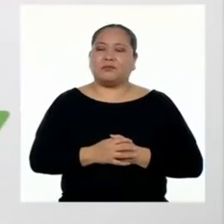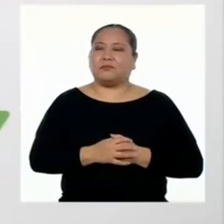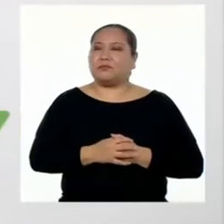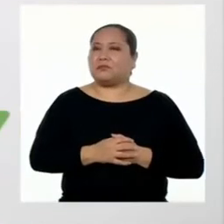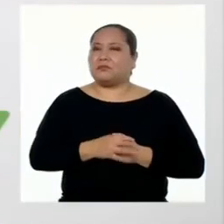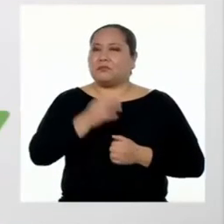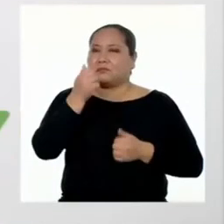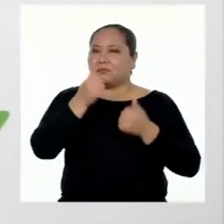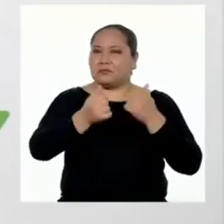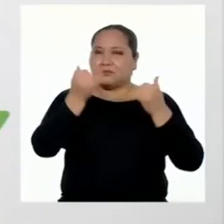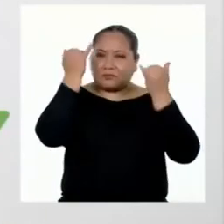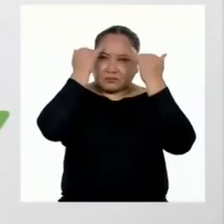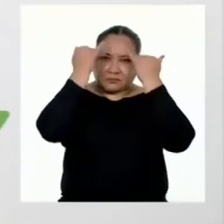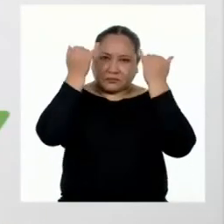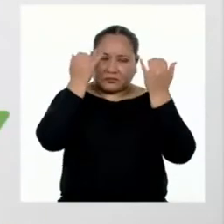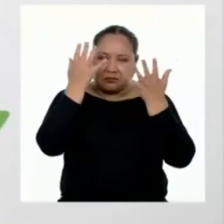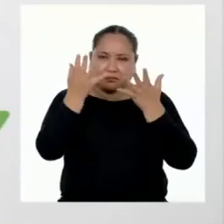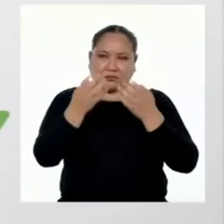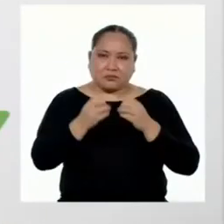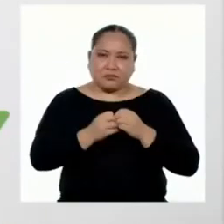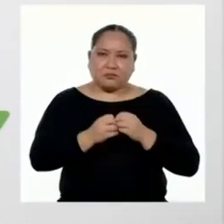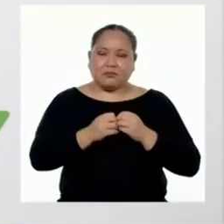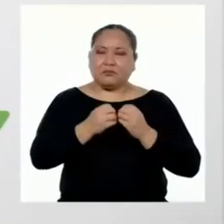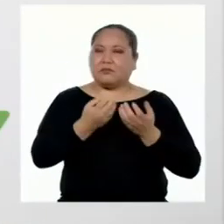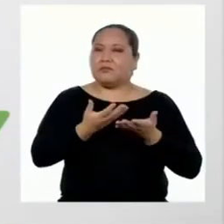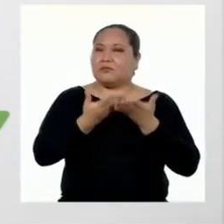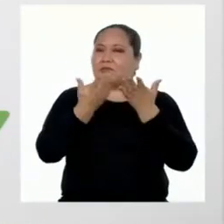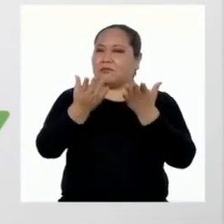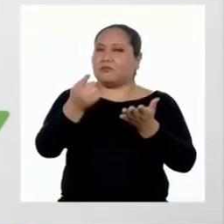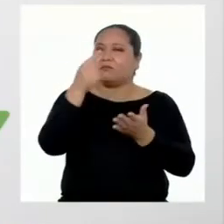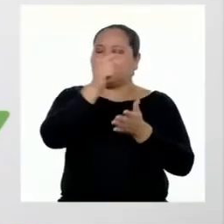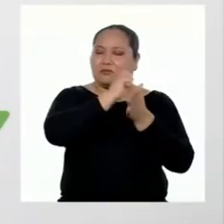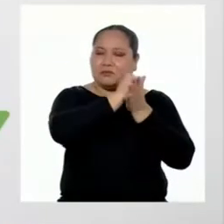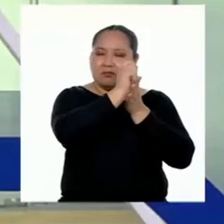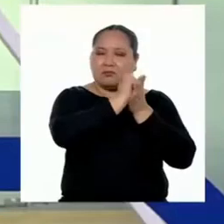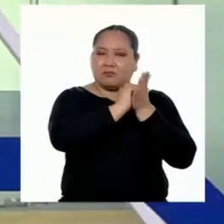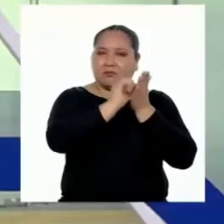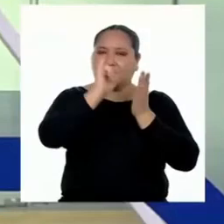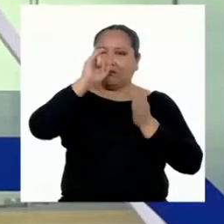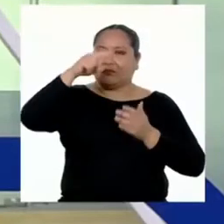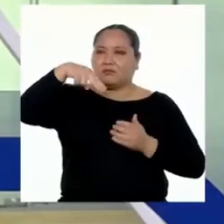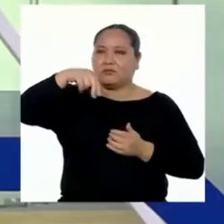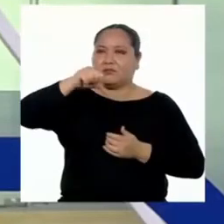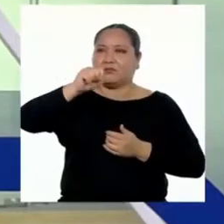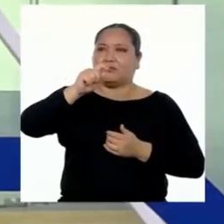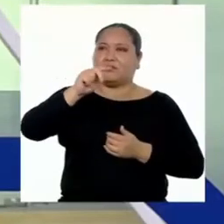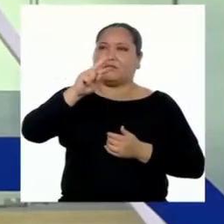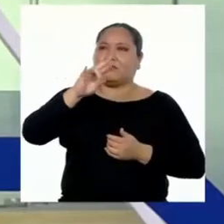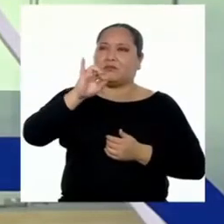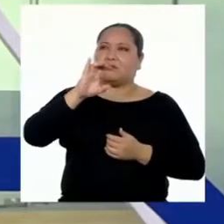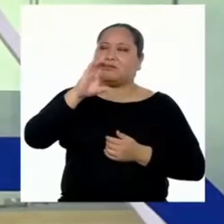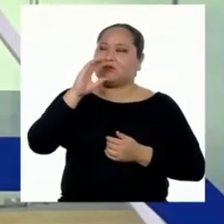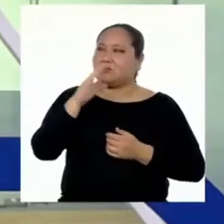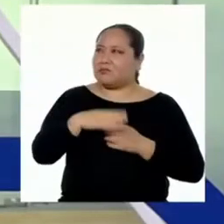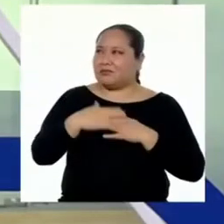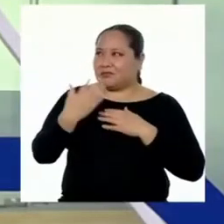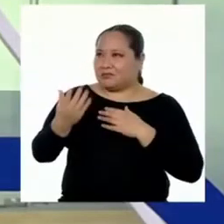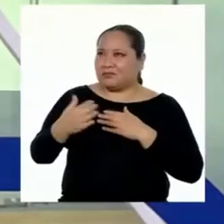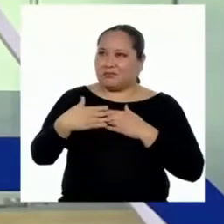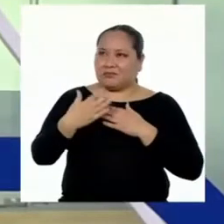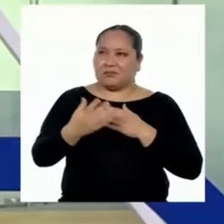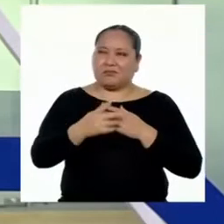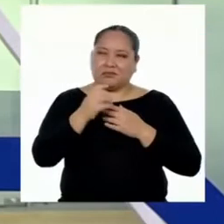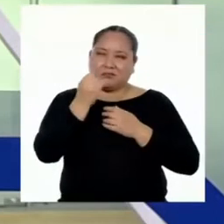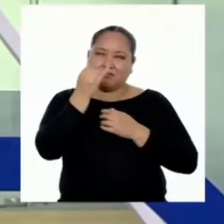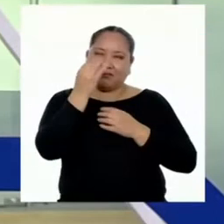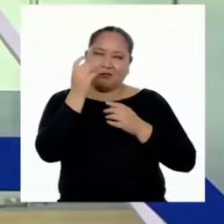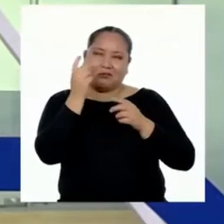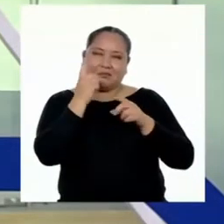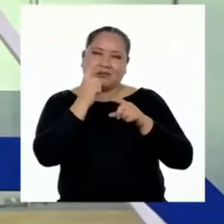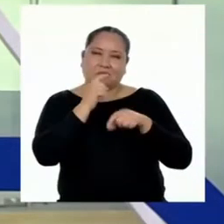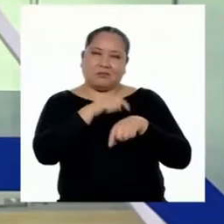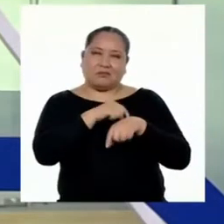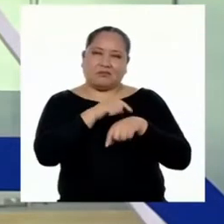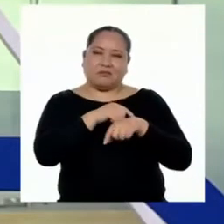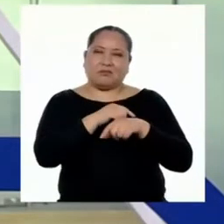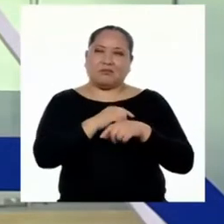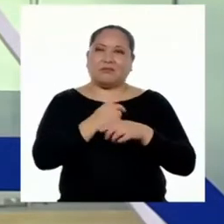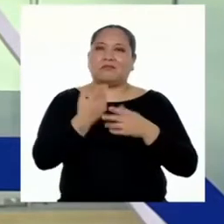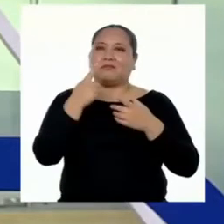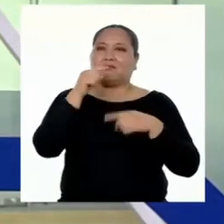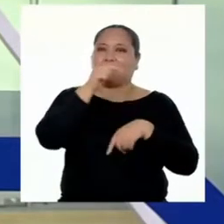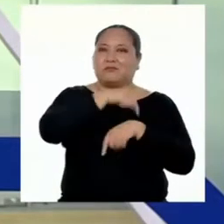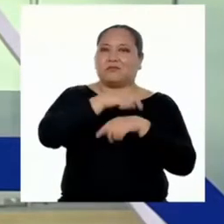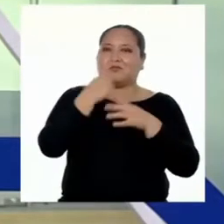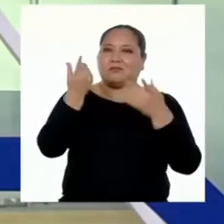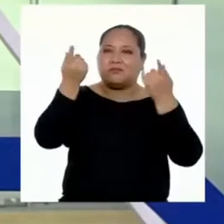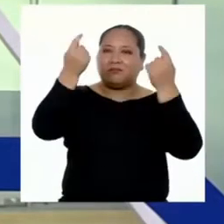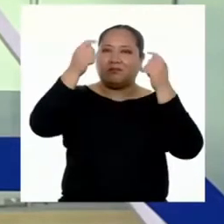¿Y qué ideas querías comunicar con tu texto instructivo? Se lo digo en unos minutos, profesora. Porque es momento de